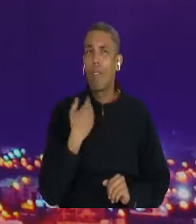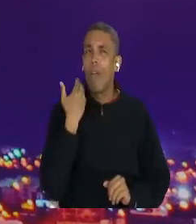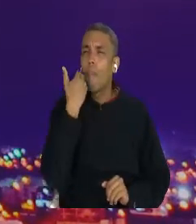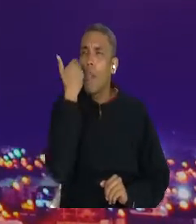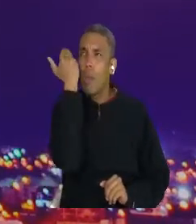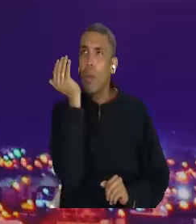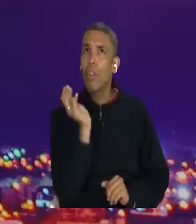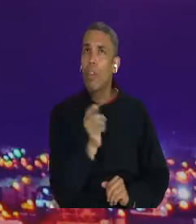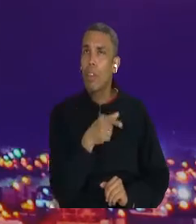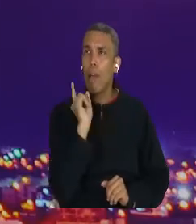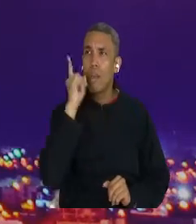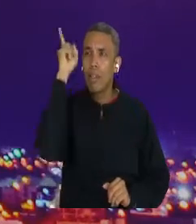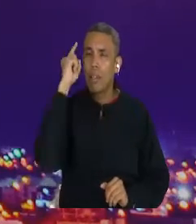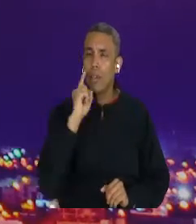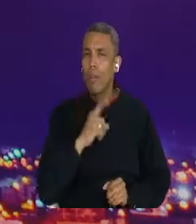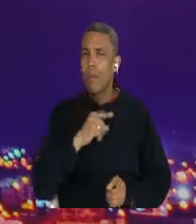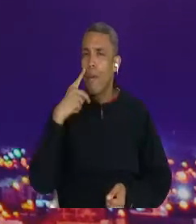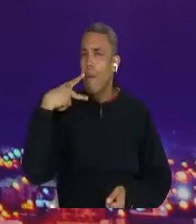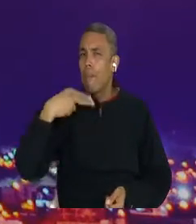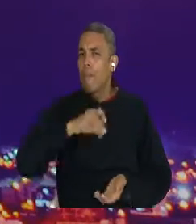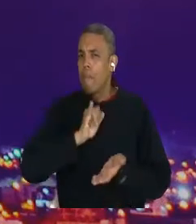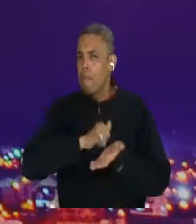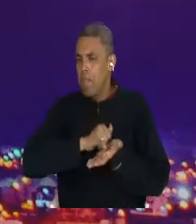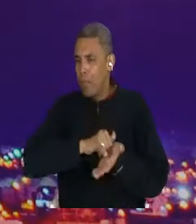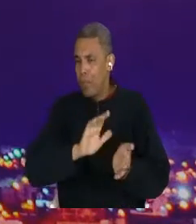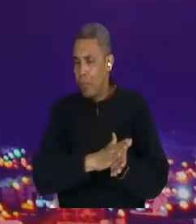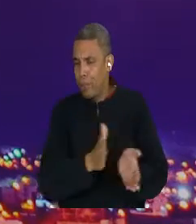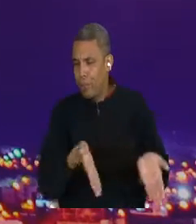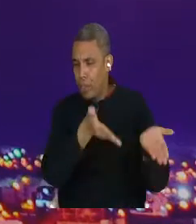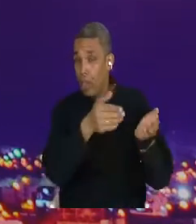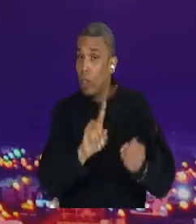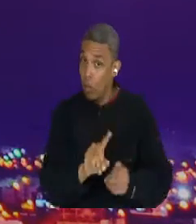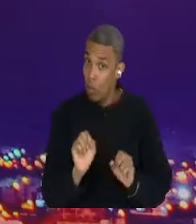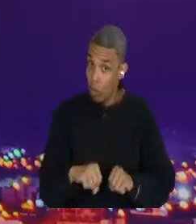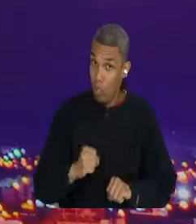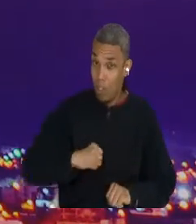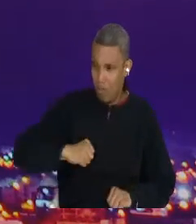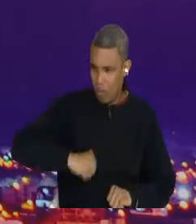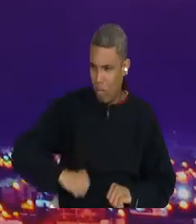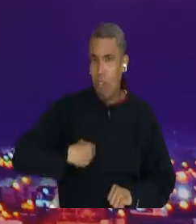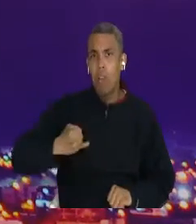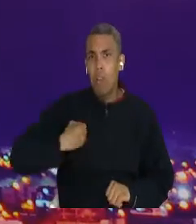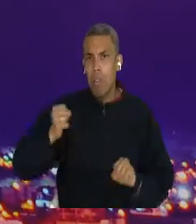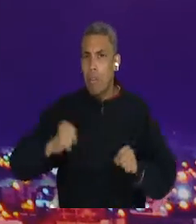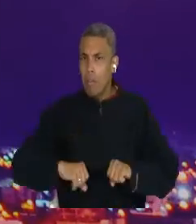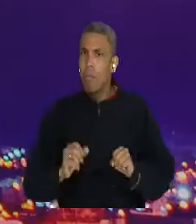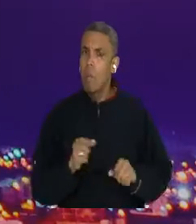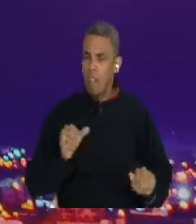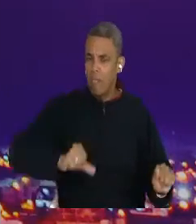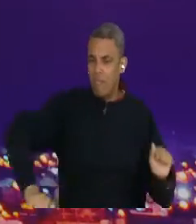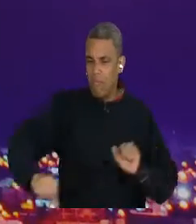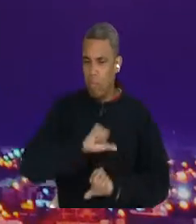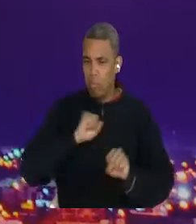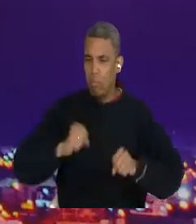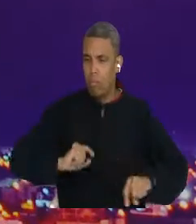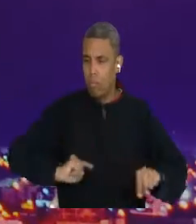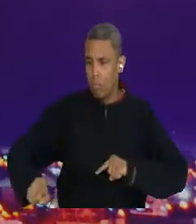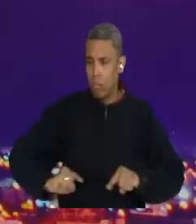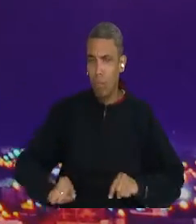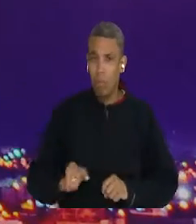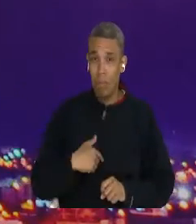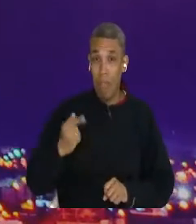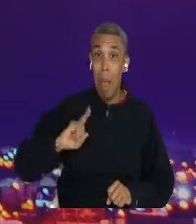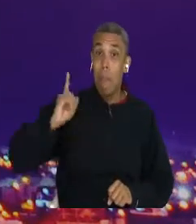trabajar las dinámicas de corrupción, pero no una corrupción política, sino una corrupción a todo nivel. Una donde todos nos sintamos